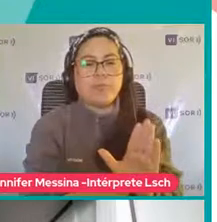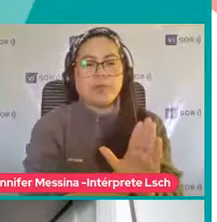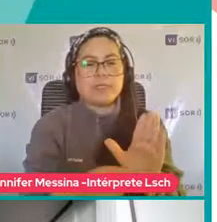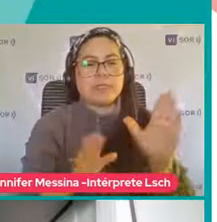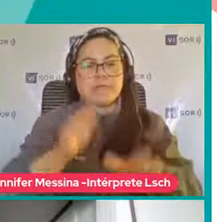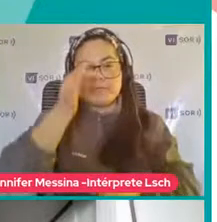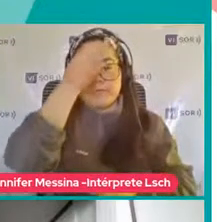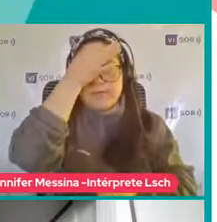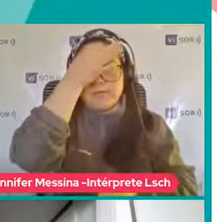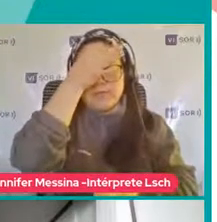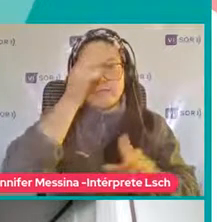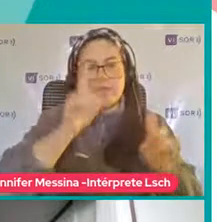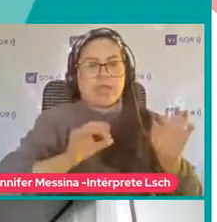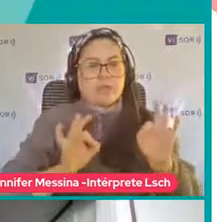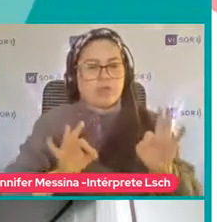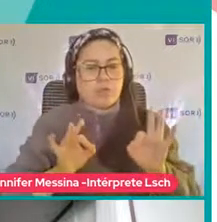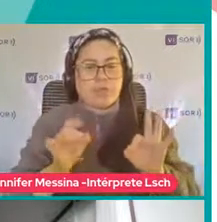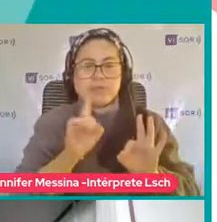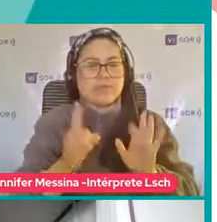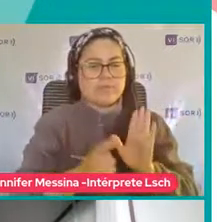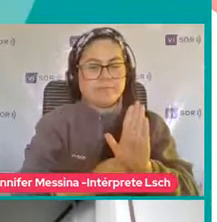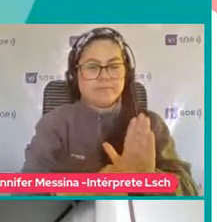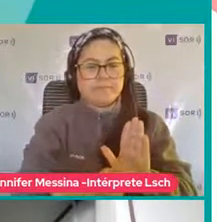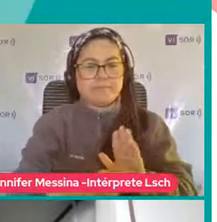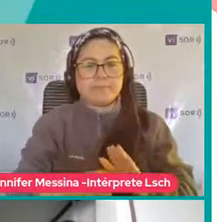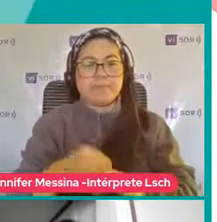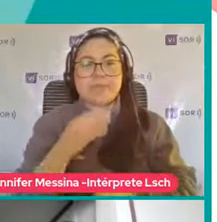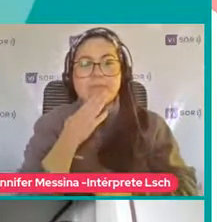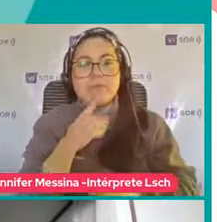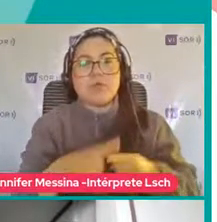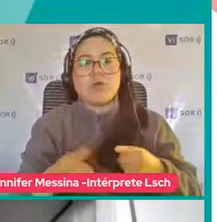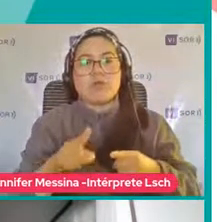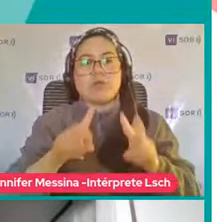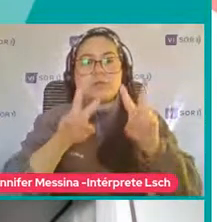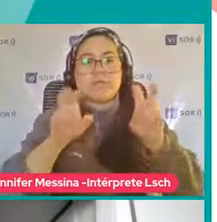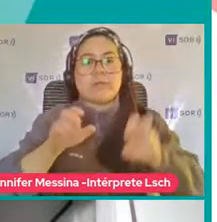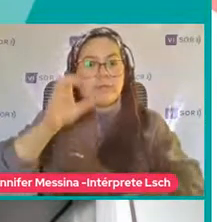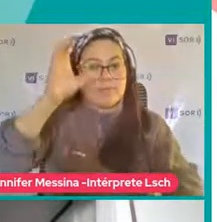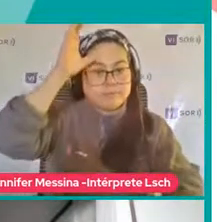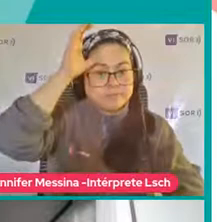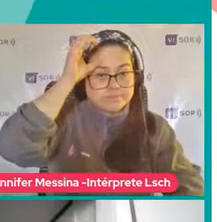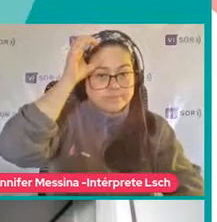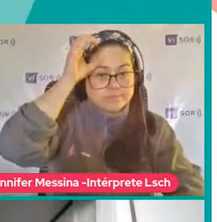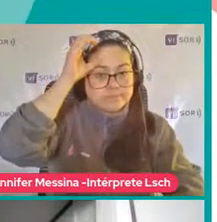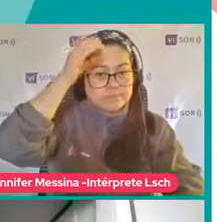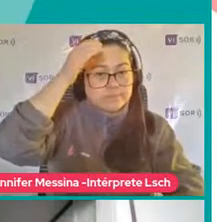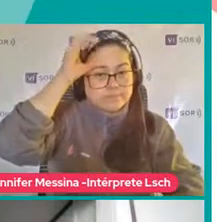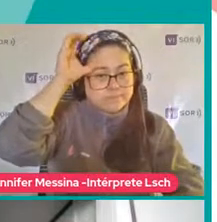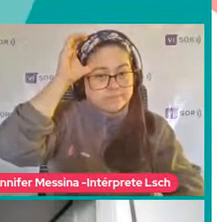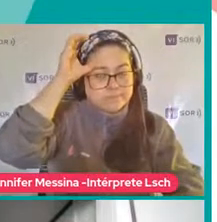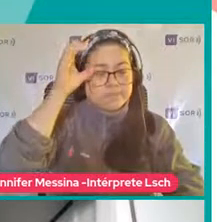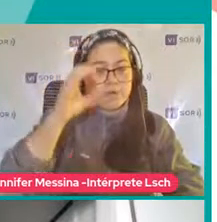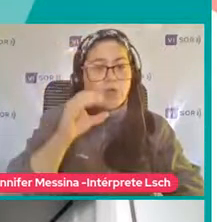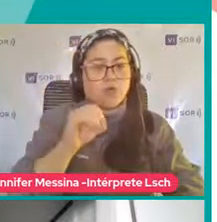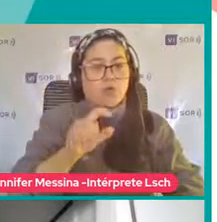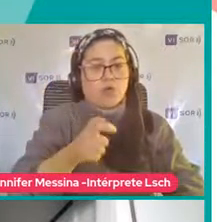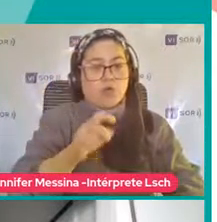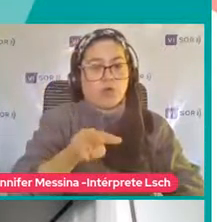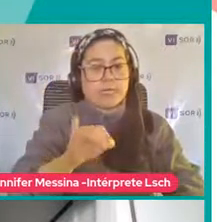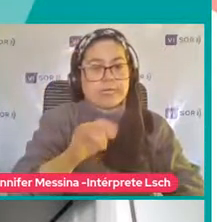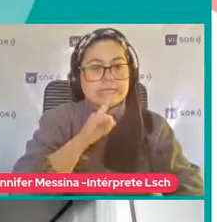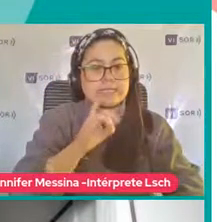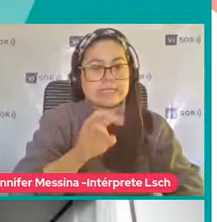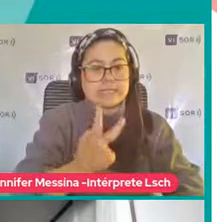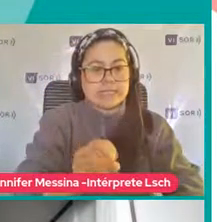Comunes En ocasiones Tenemos Las alteraciones Cognitivas Estas alteraciones Varían Desde la